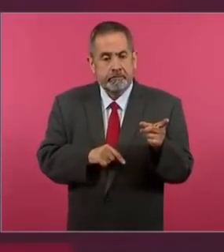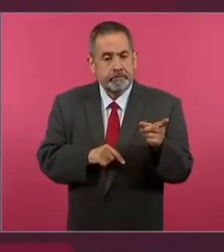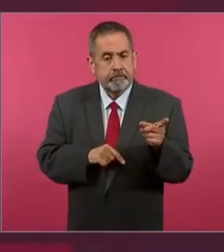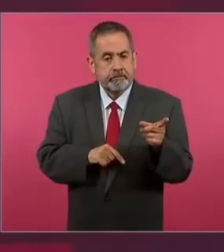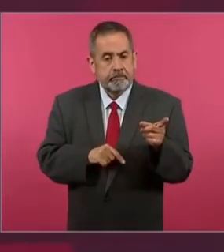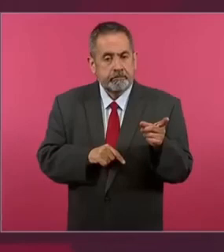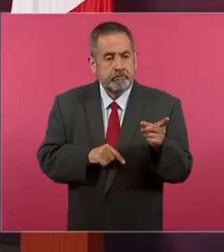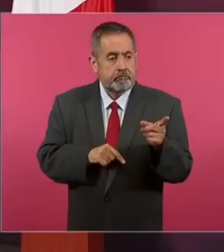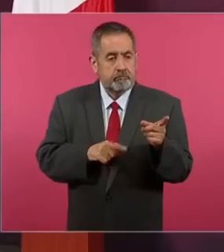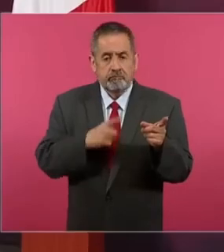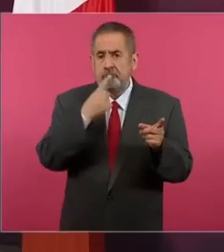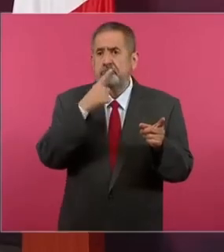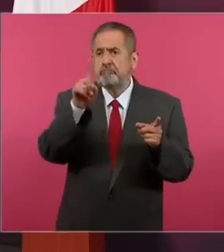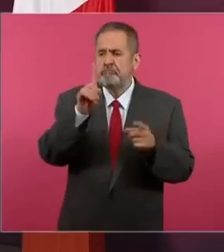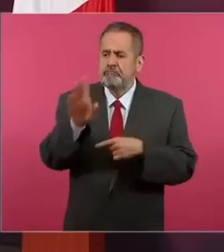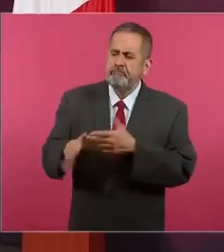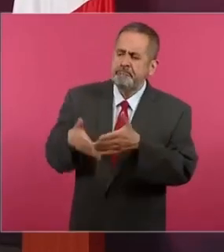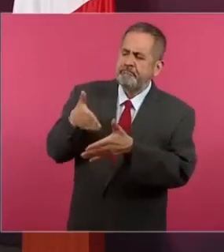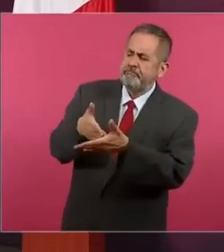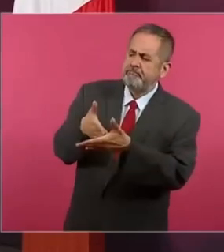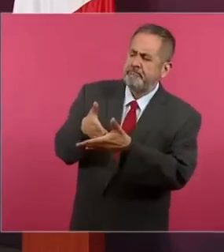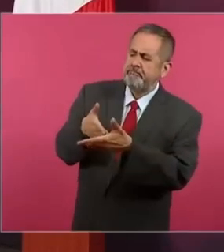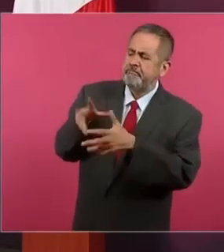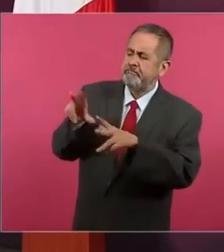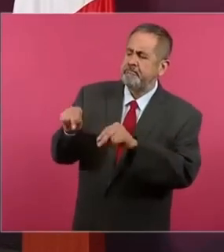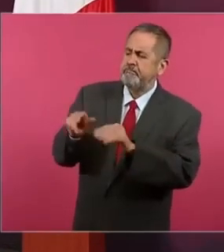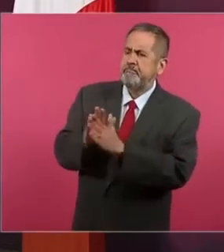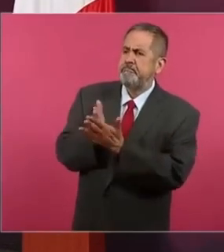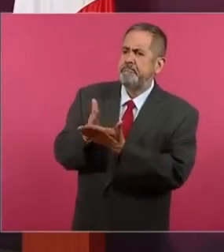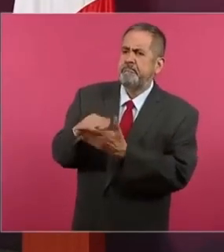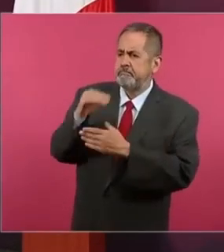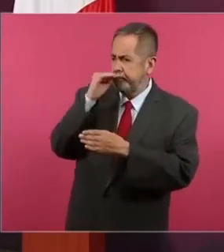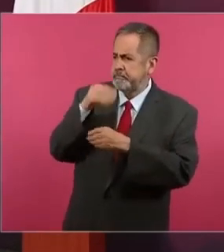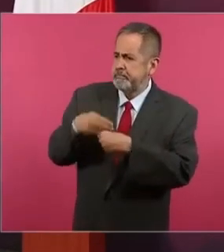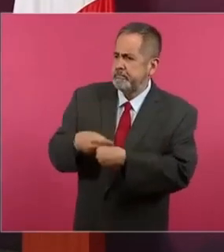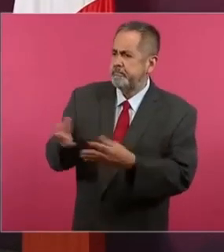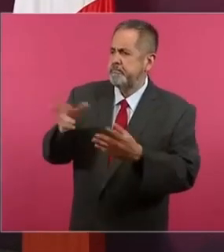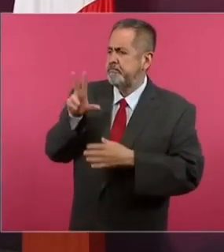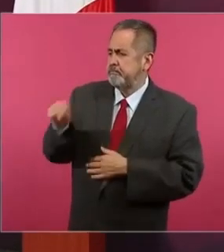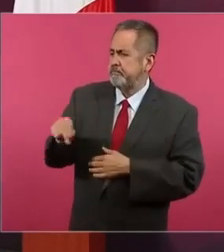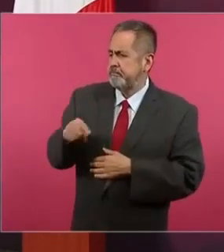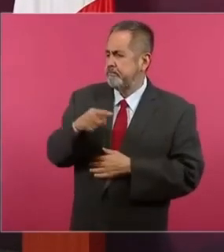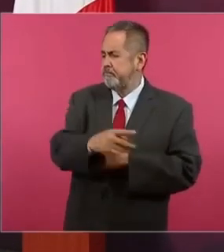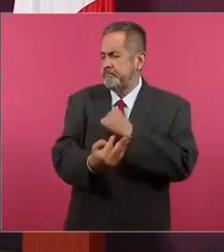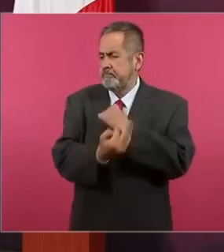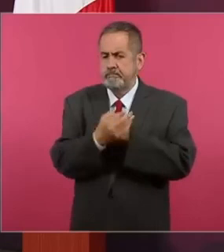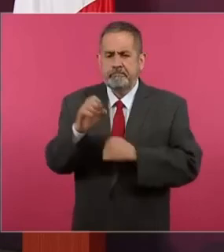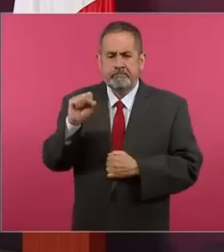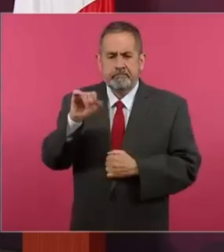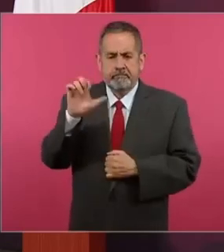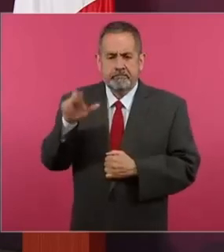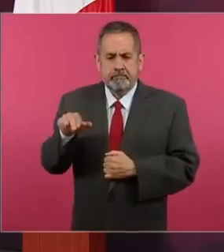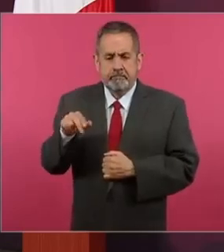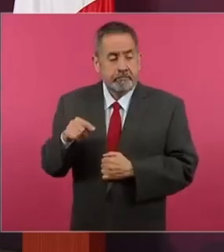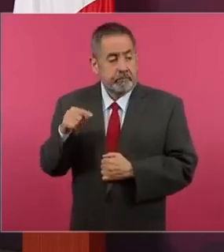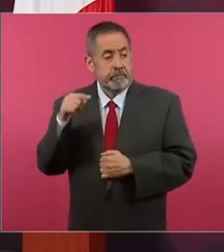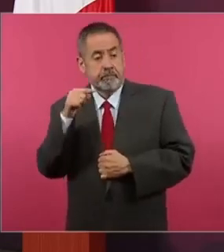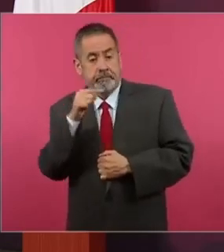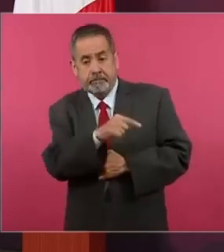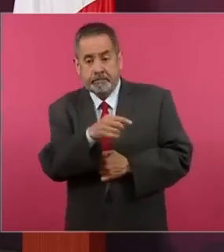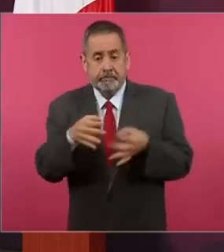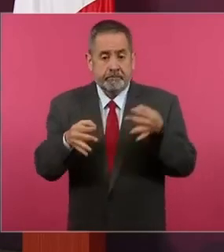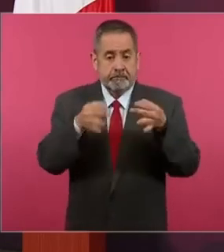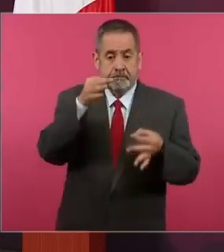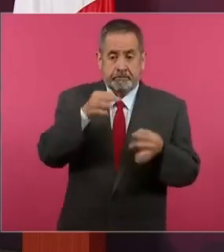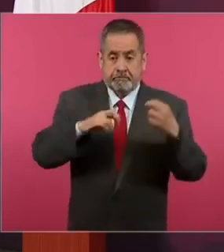interpuso una controversia en la Corte y un ministro